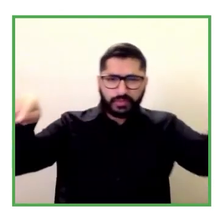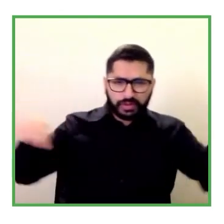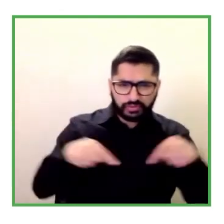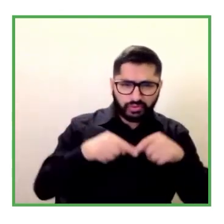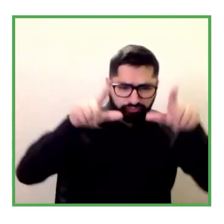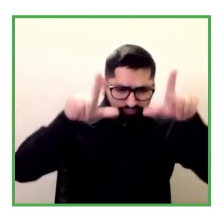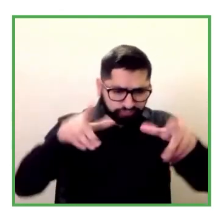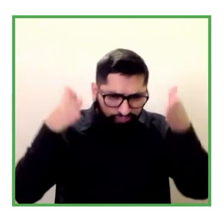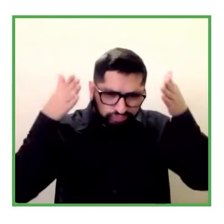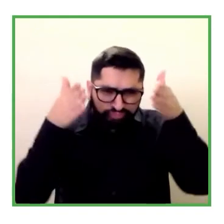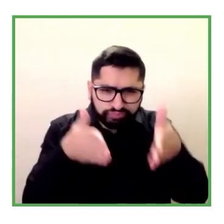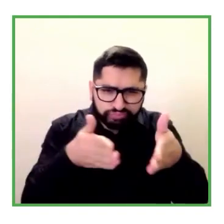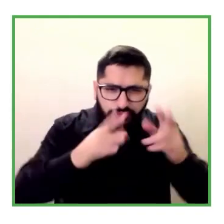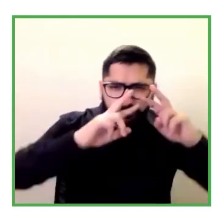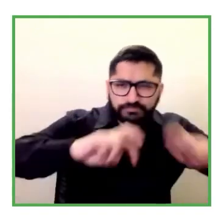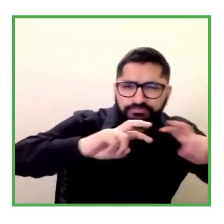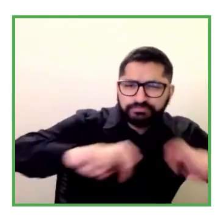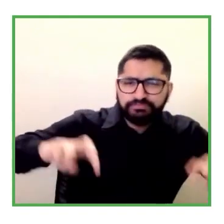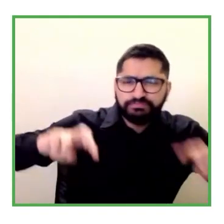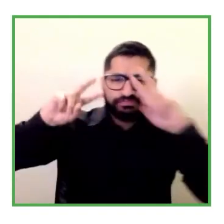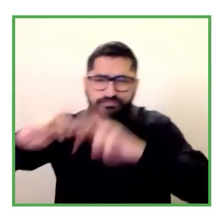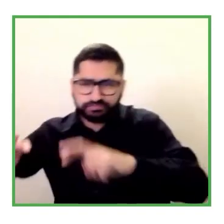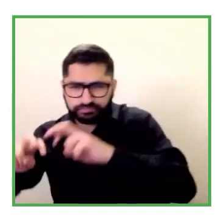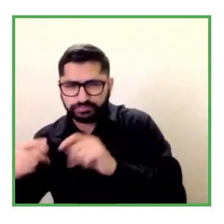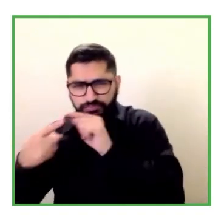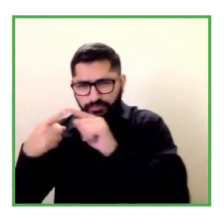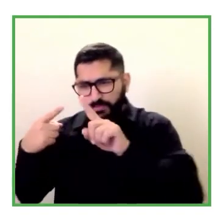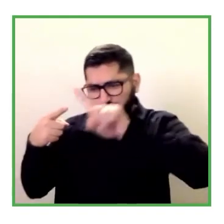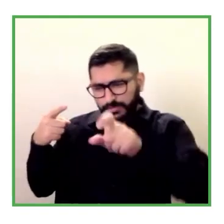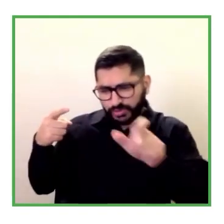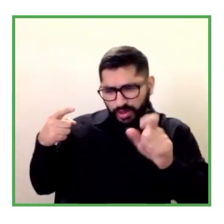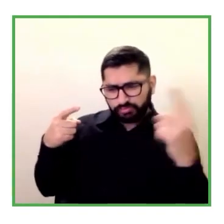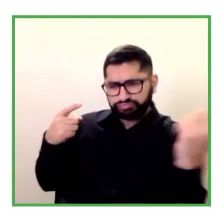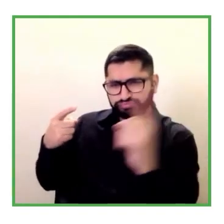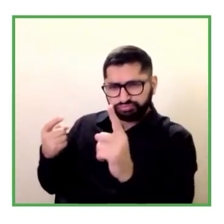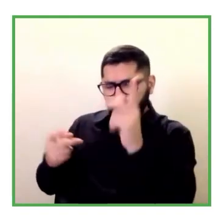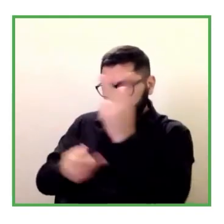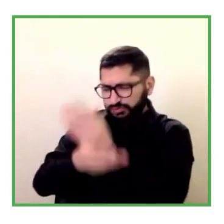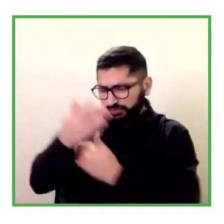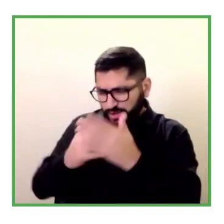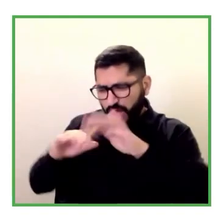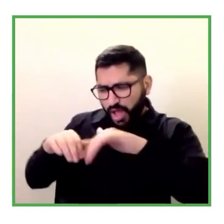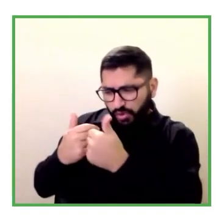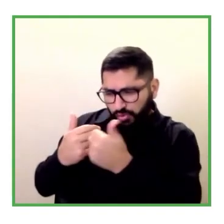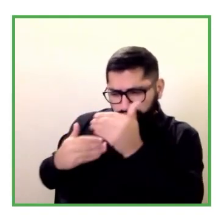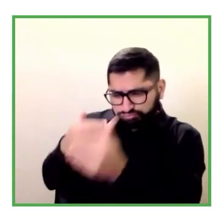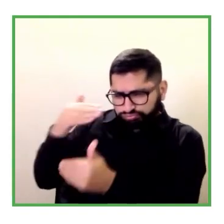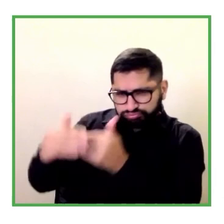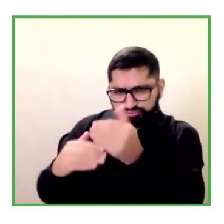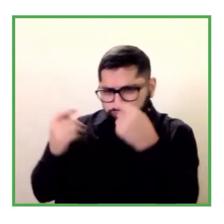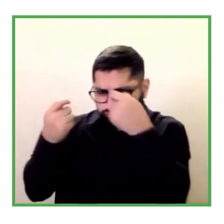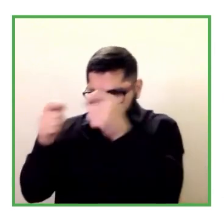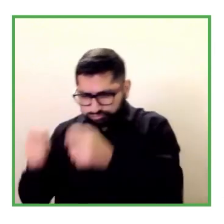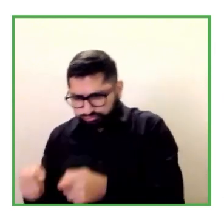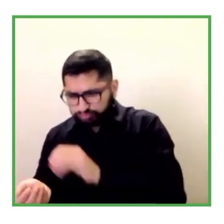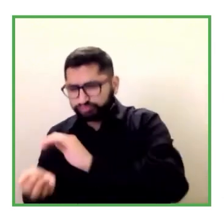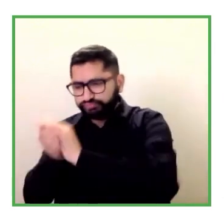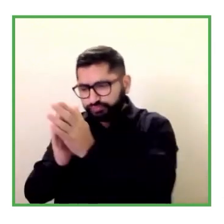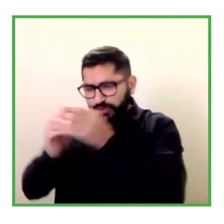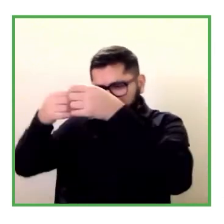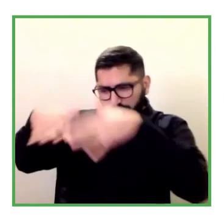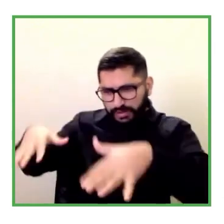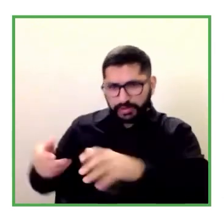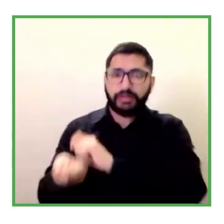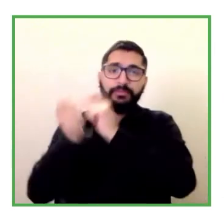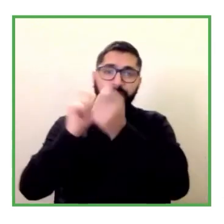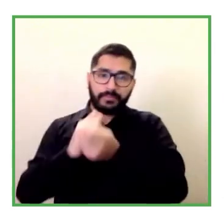labores sino desde la postulación desde el lanzamiento de lo que significa poner un cargo una oferta laboral en